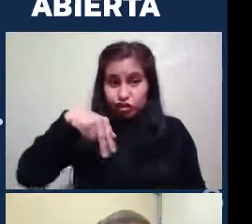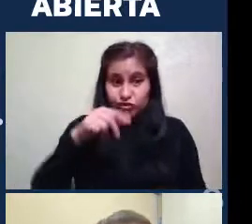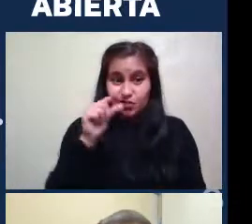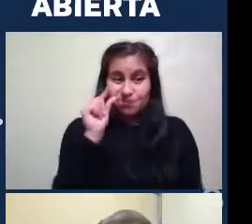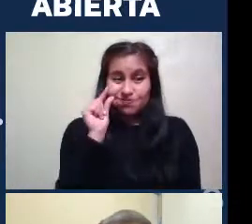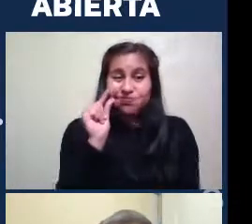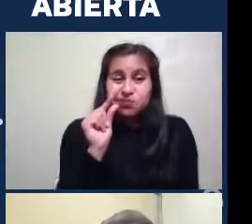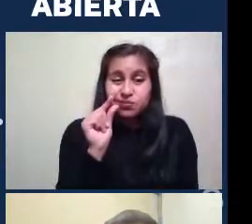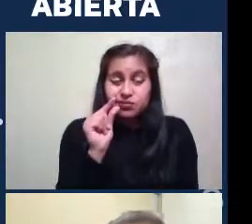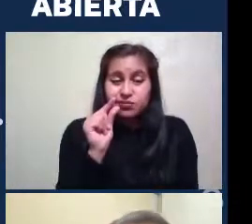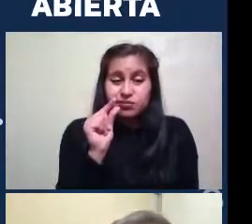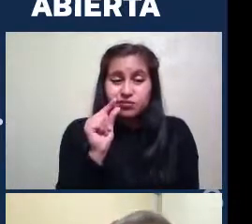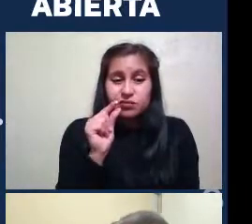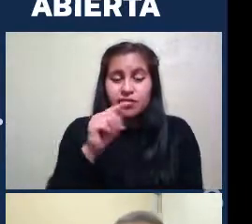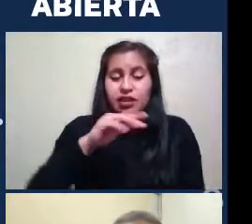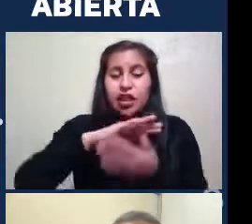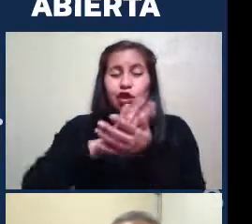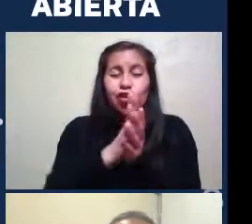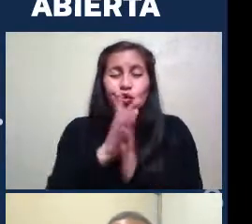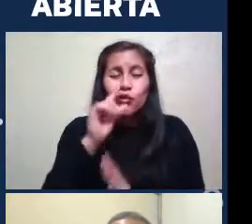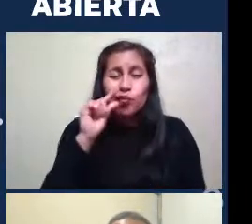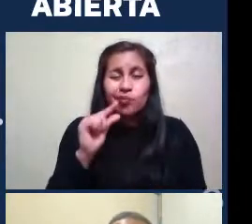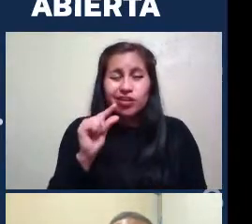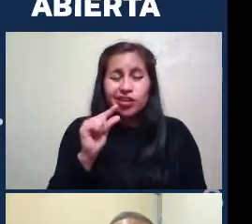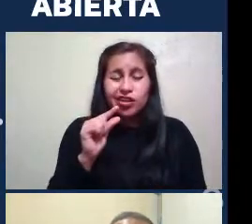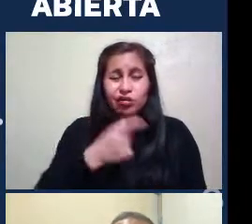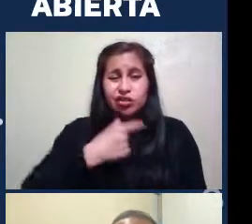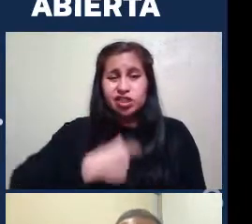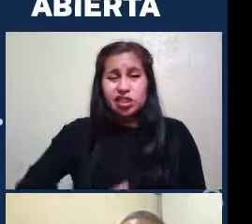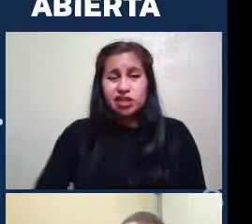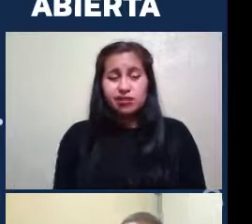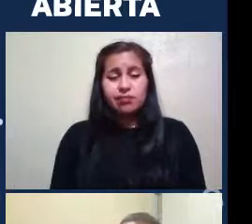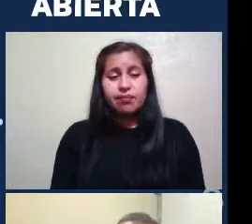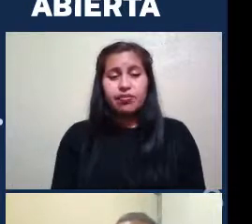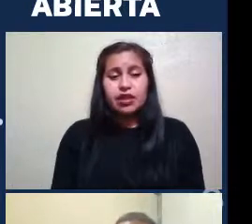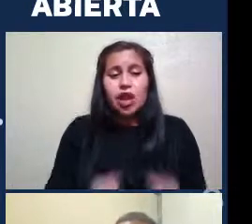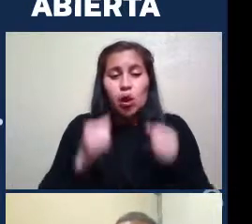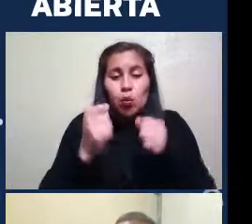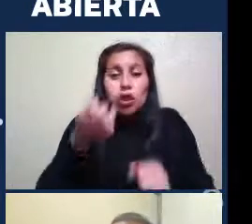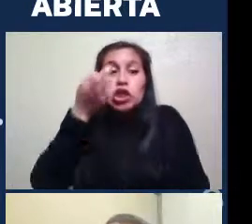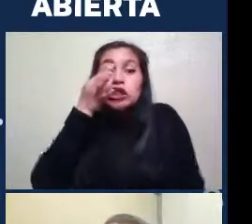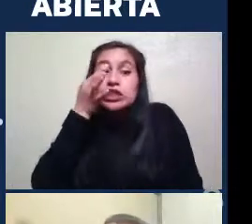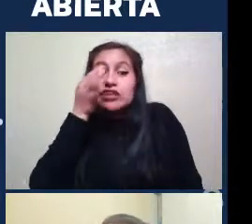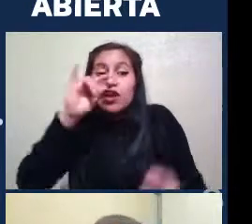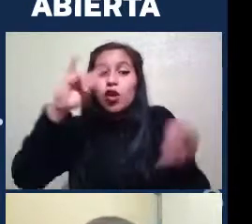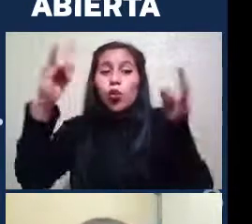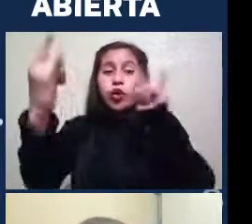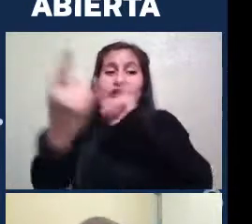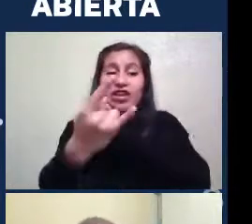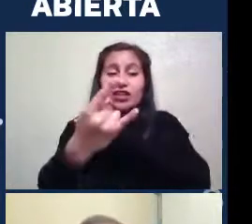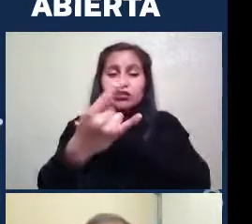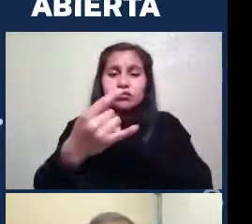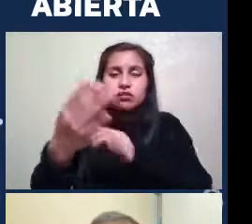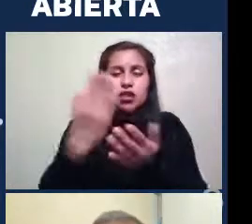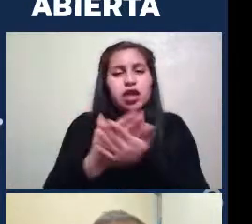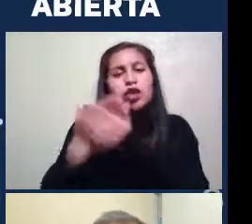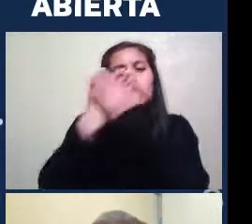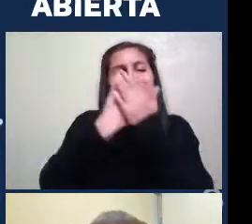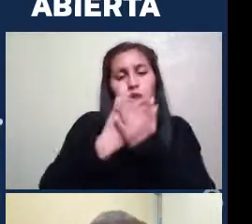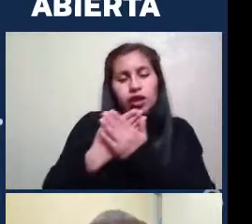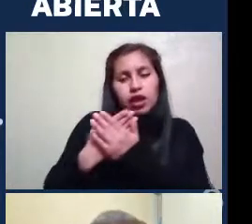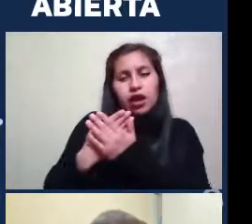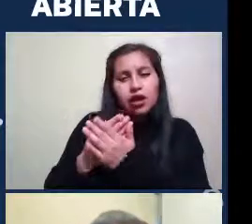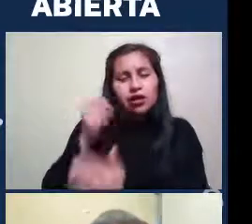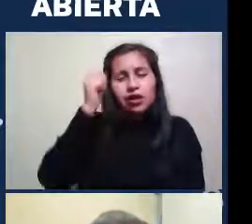Todos los chicos Que podemos ser Podemos observar El universo Podemos estudiarlo Y podemos entender Que está